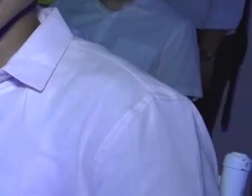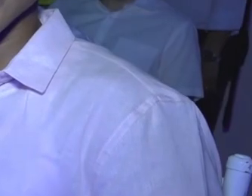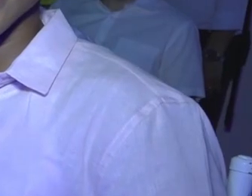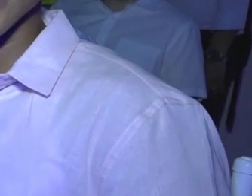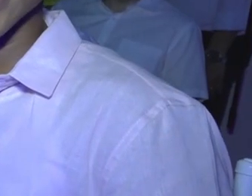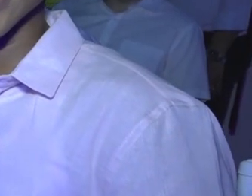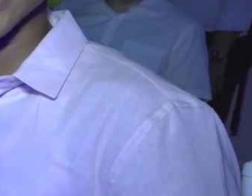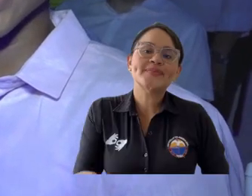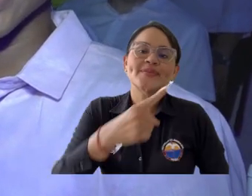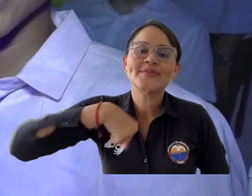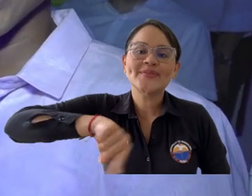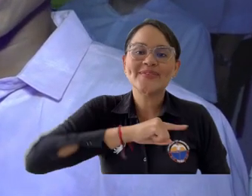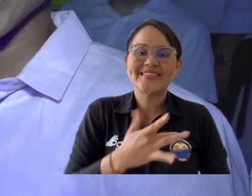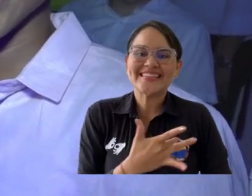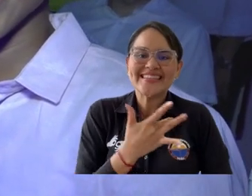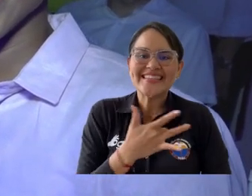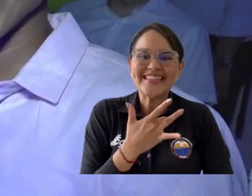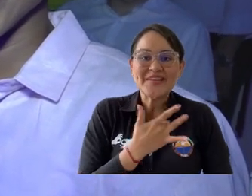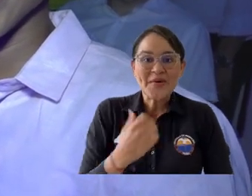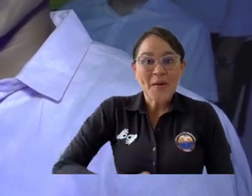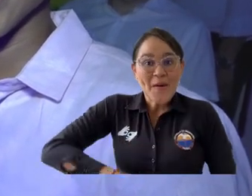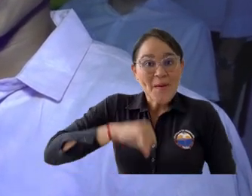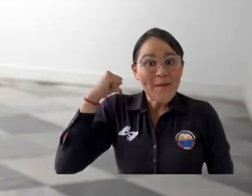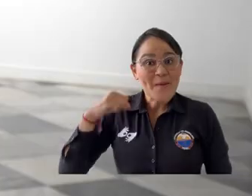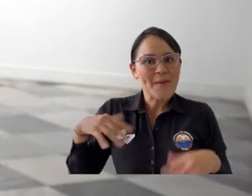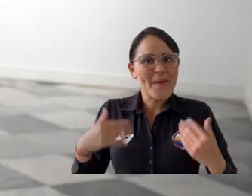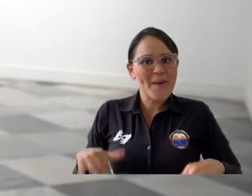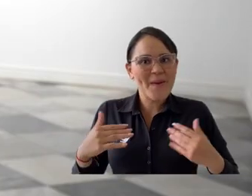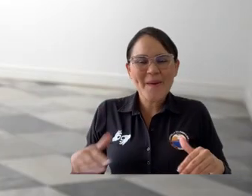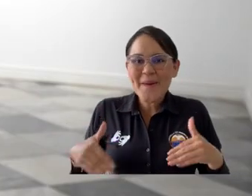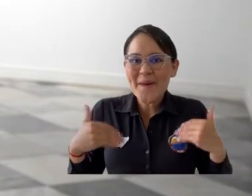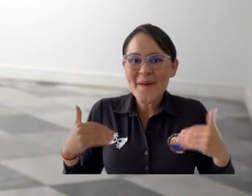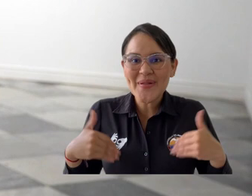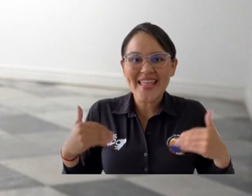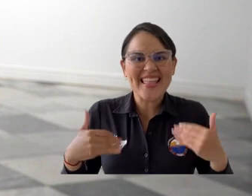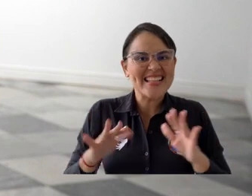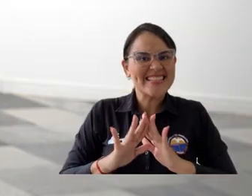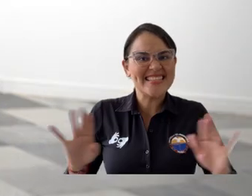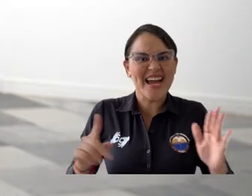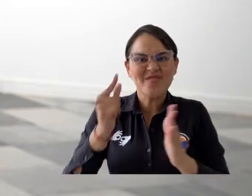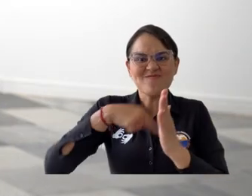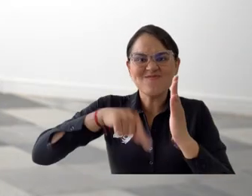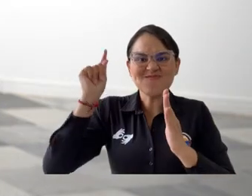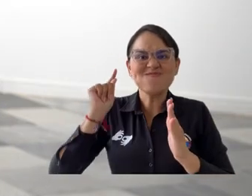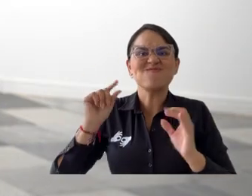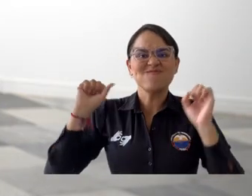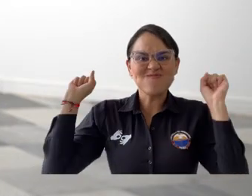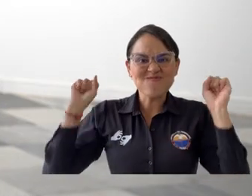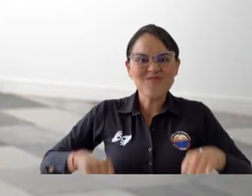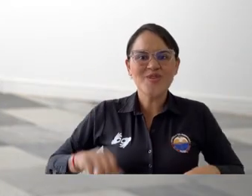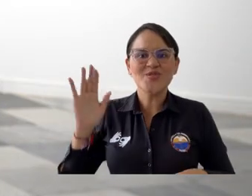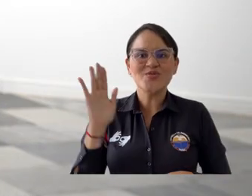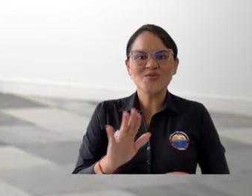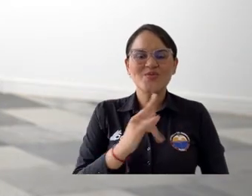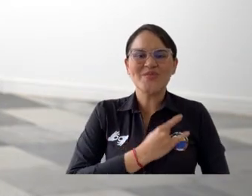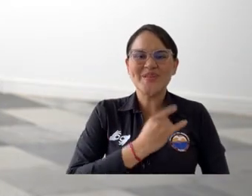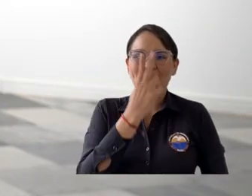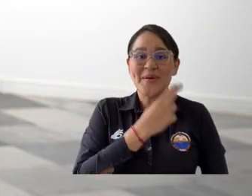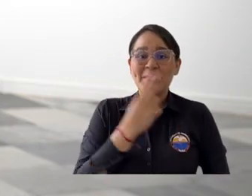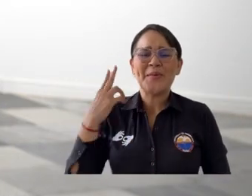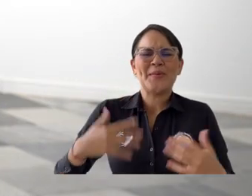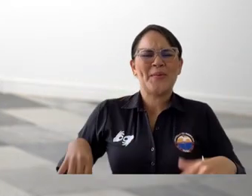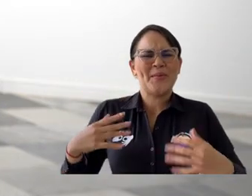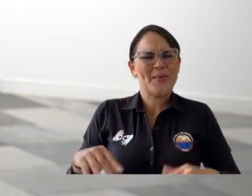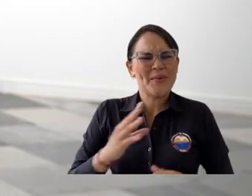Nos sentimos muy orgullosos de obtener esta acreditación internacional, de ser un motivo de seguir en